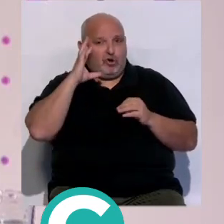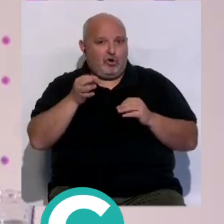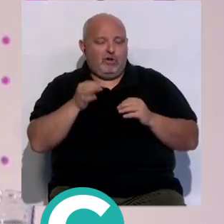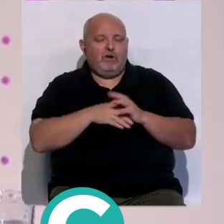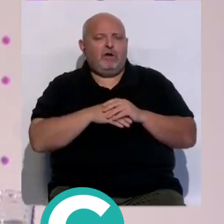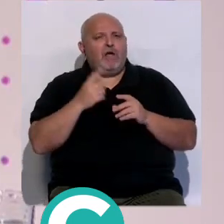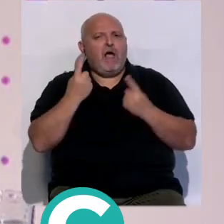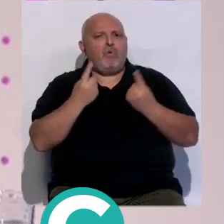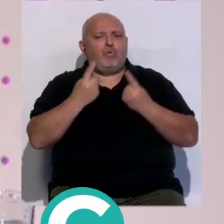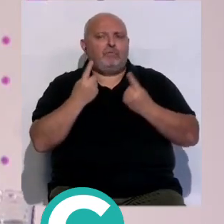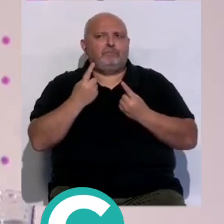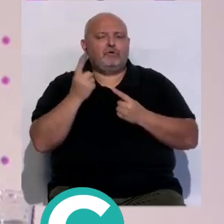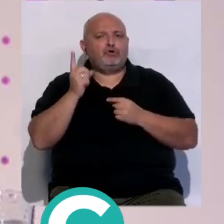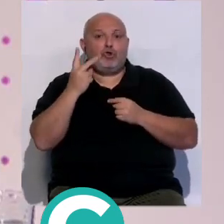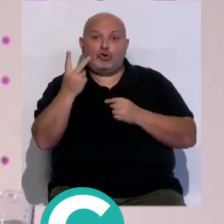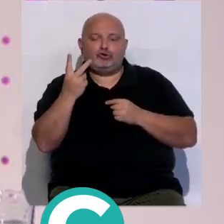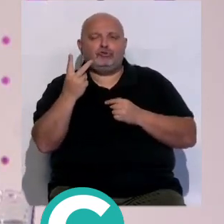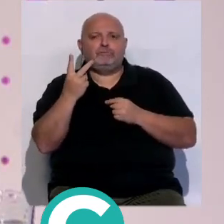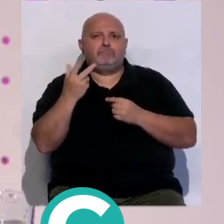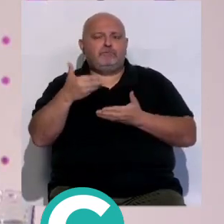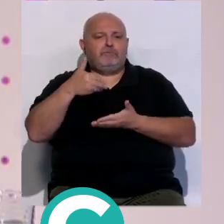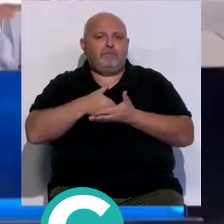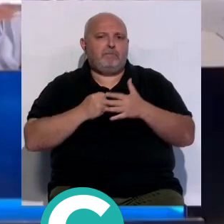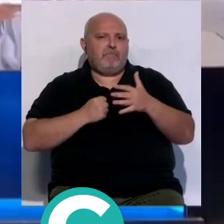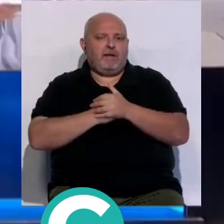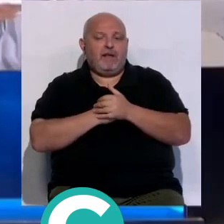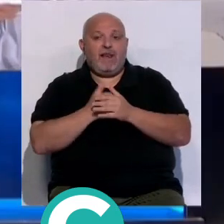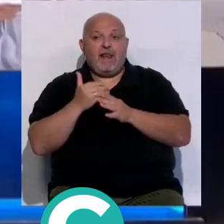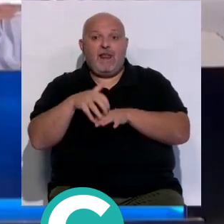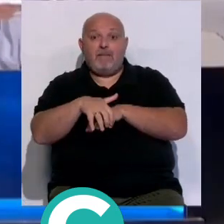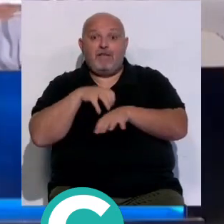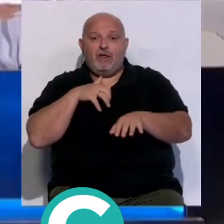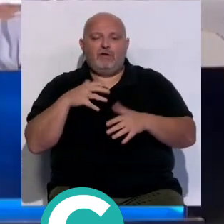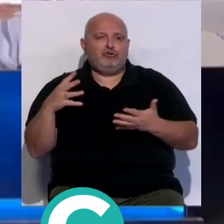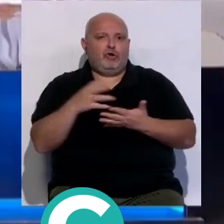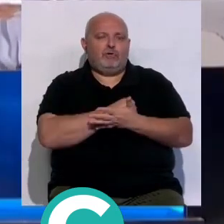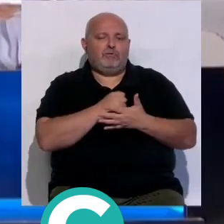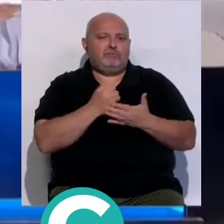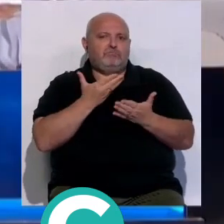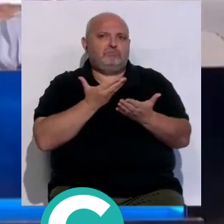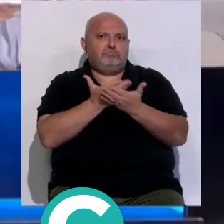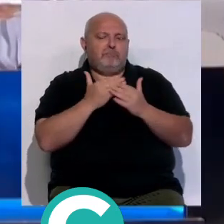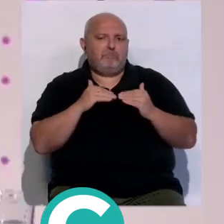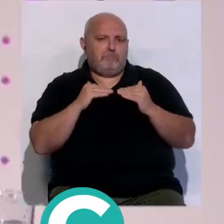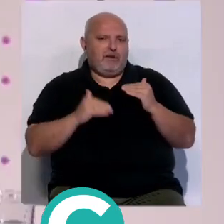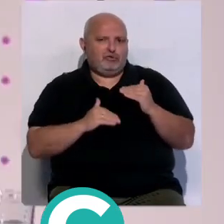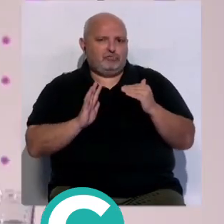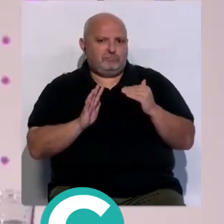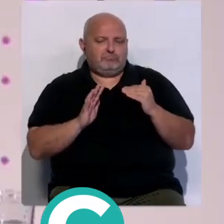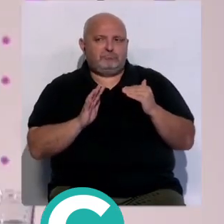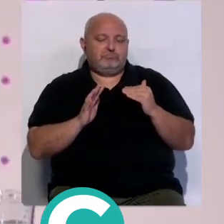y hay muchos que nos han, de hecho solo dos han pedido el máximo, la mayoría han pedido menos que